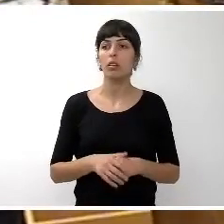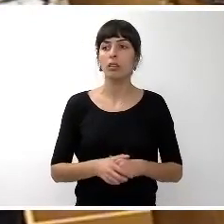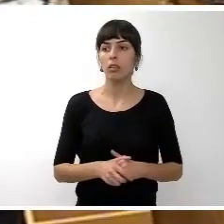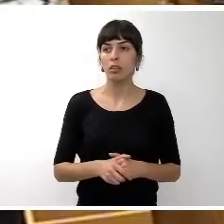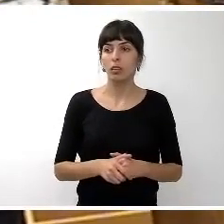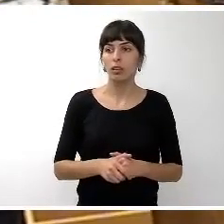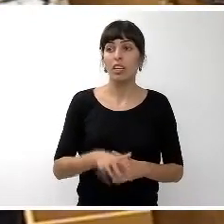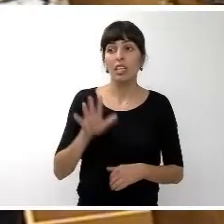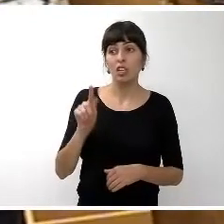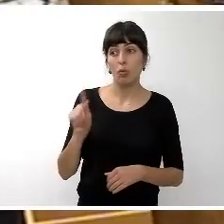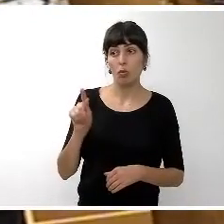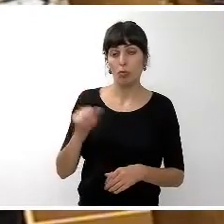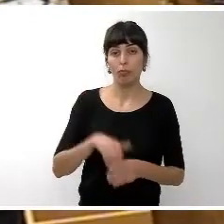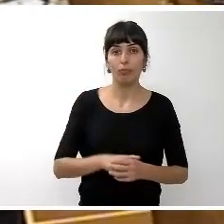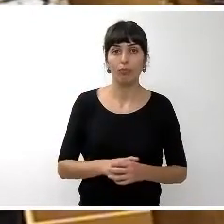Cinco minutos.